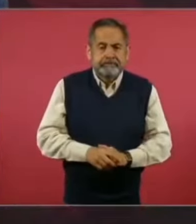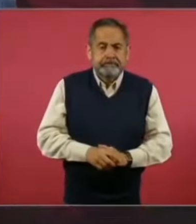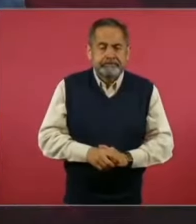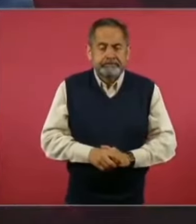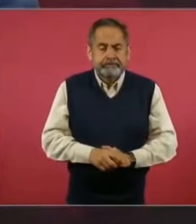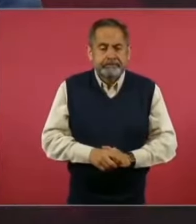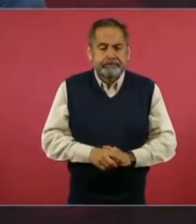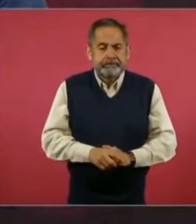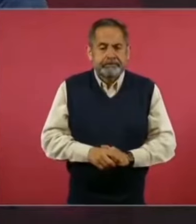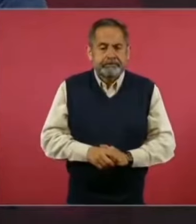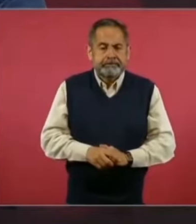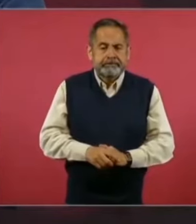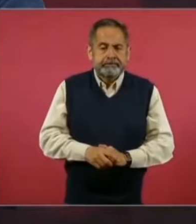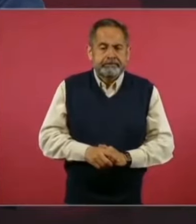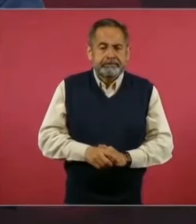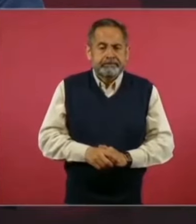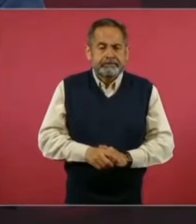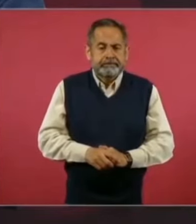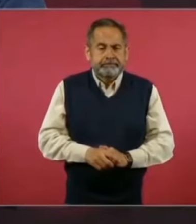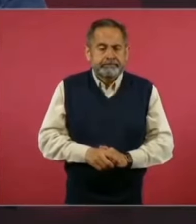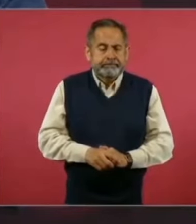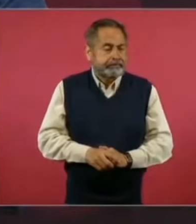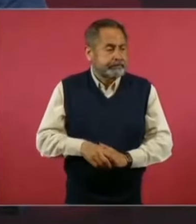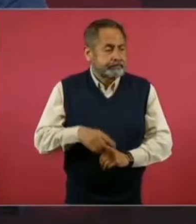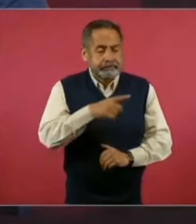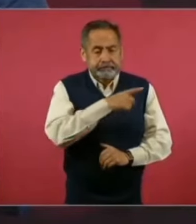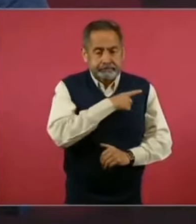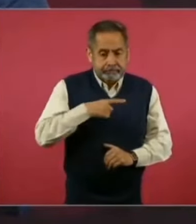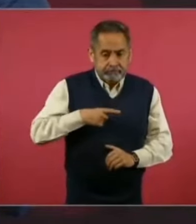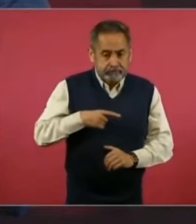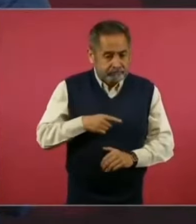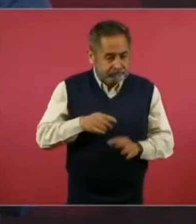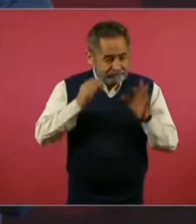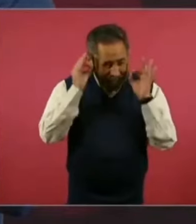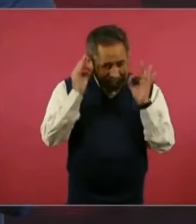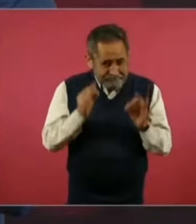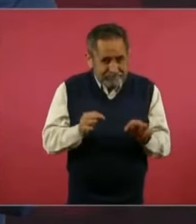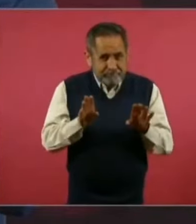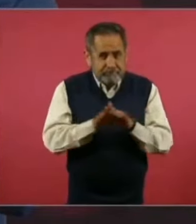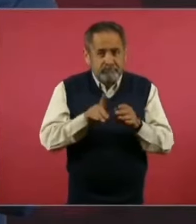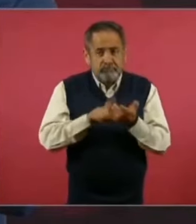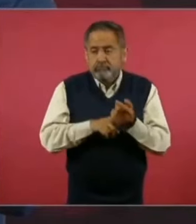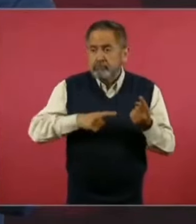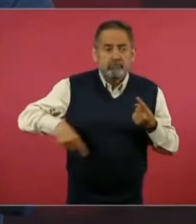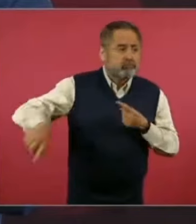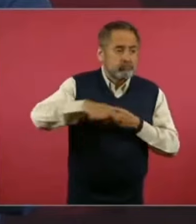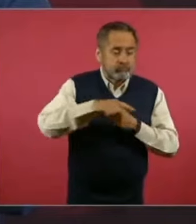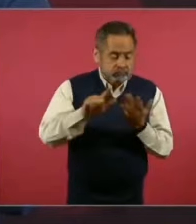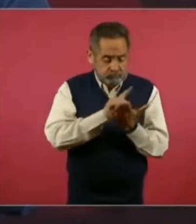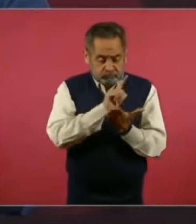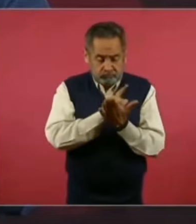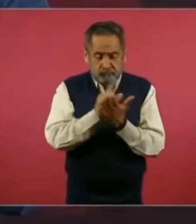debe ser un auténtico Estado de Derecho.